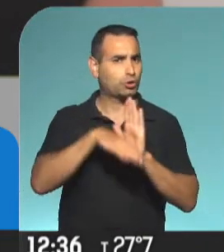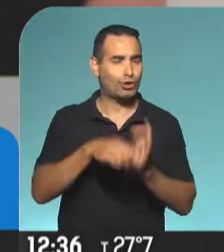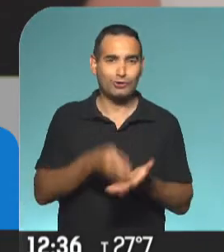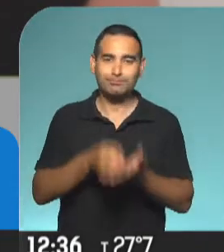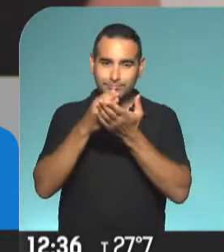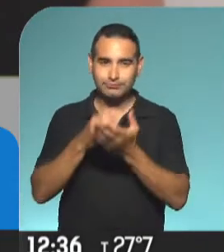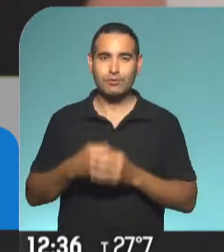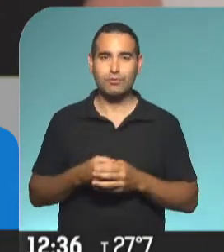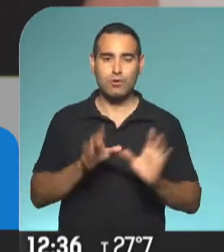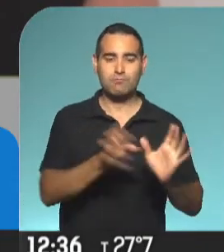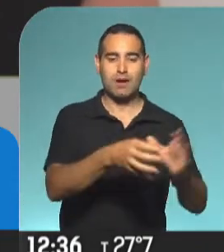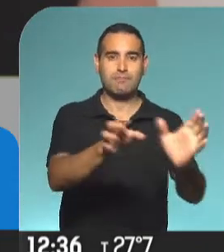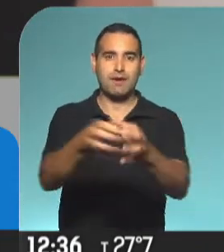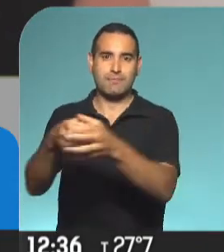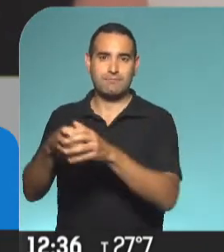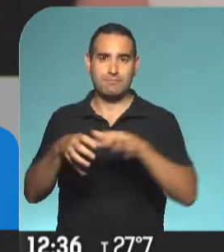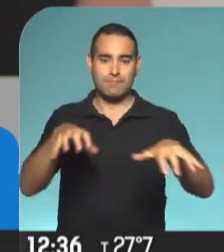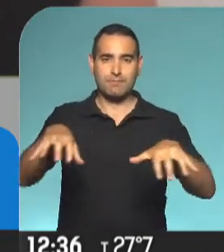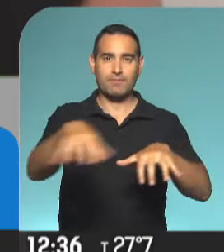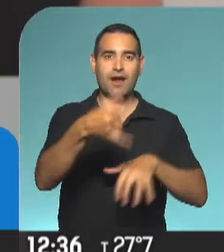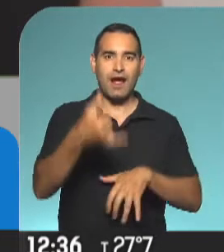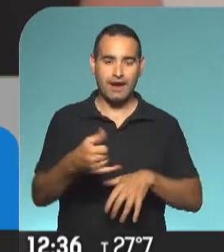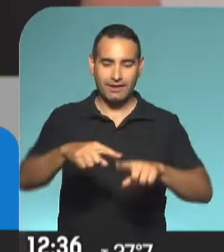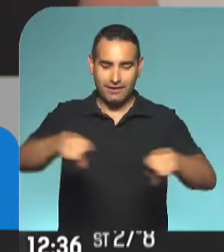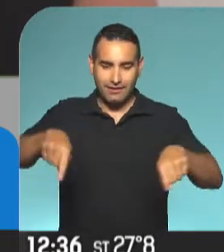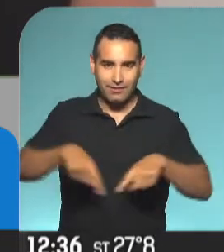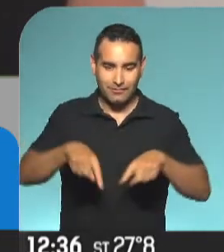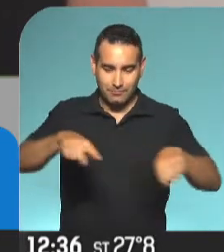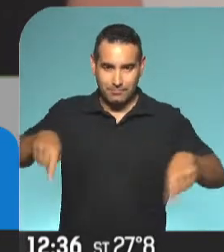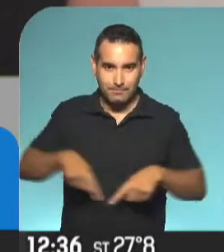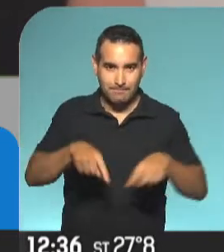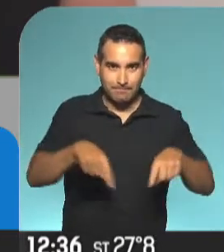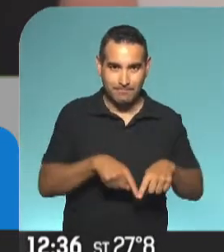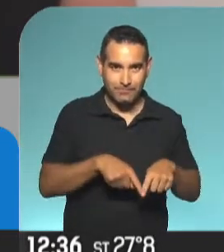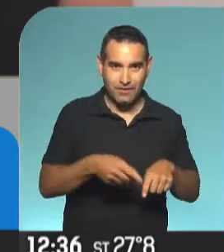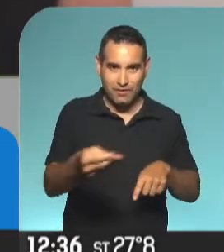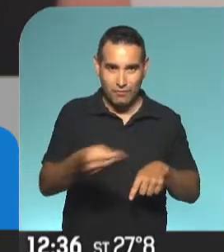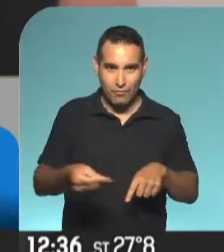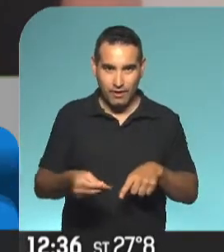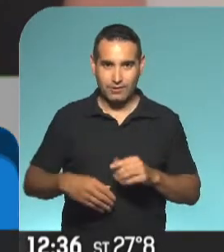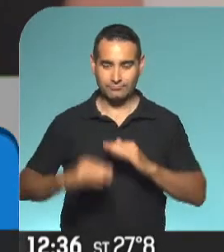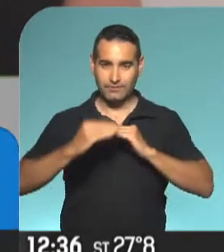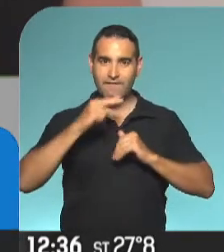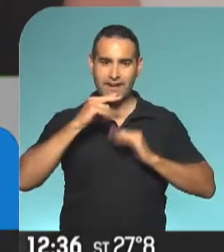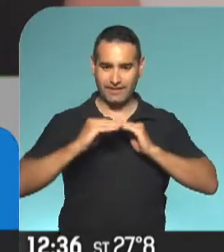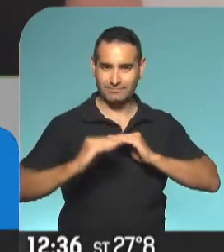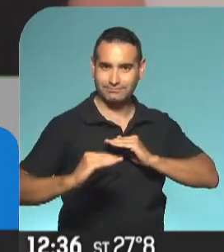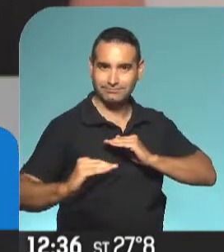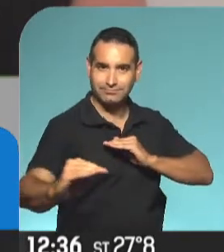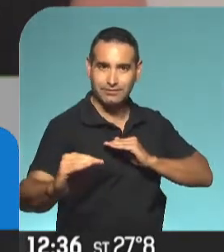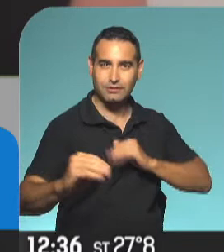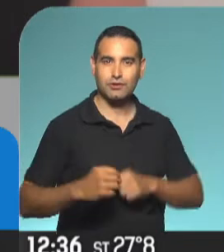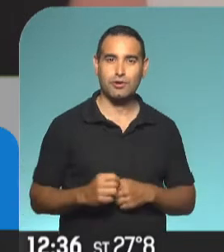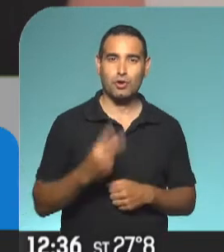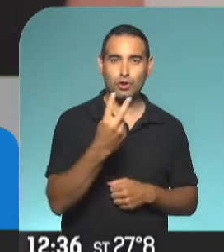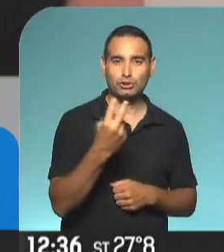islas, en el piso están dibujados como una especie de nube, dentro de la nube, un césped sintético con las dos o